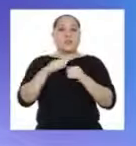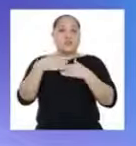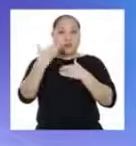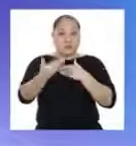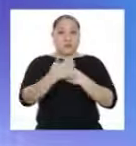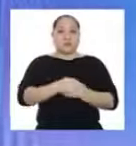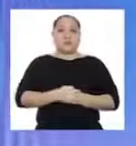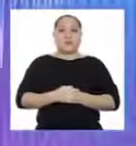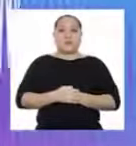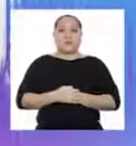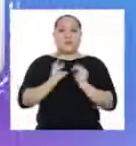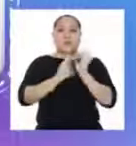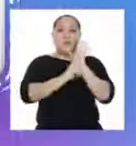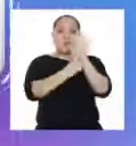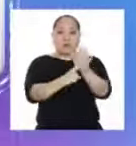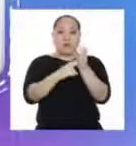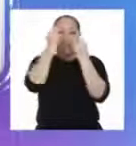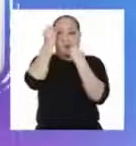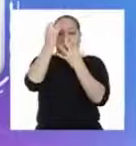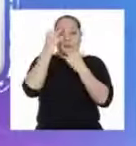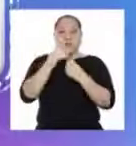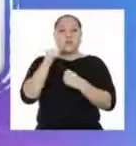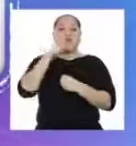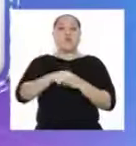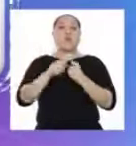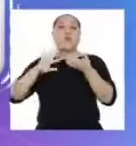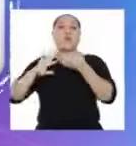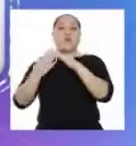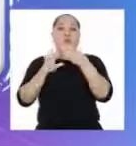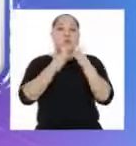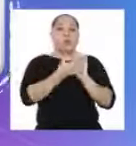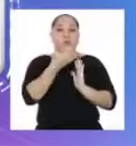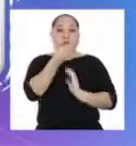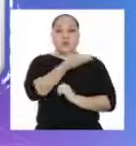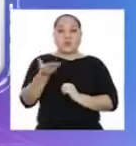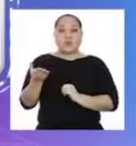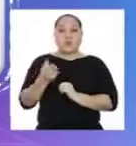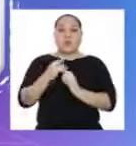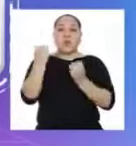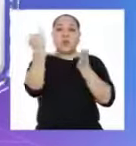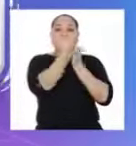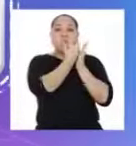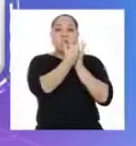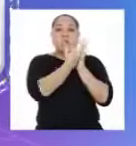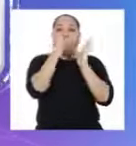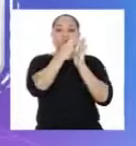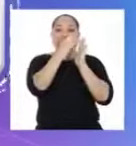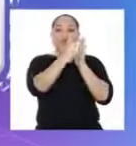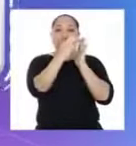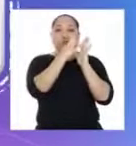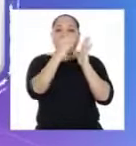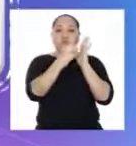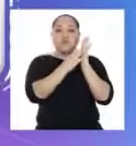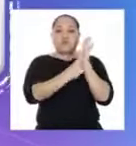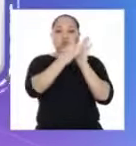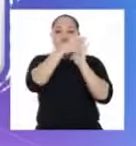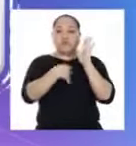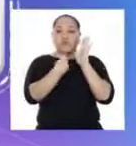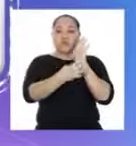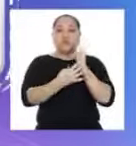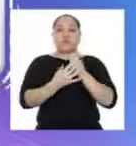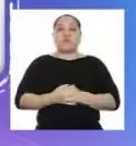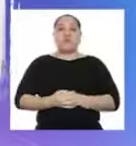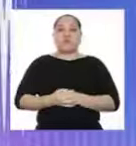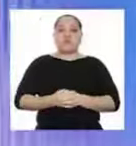día es el siguiente. Representar los datos de una población a través de pictogramas con escala e